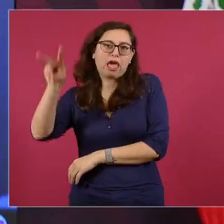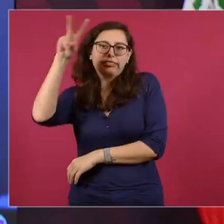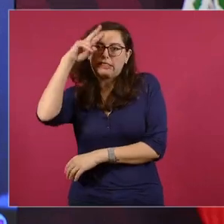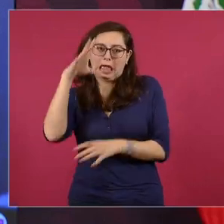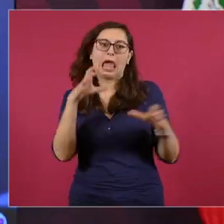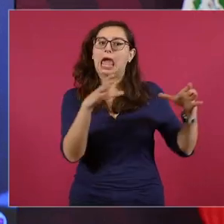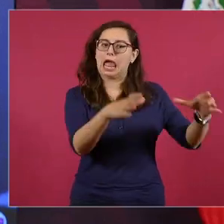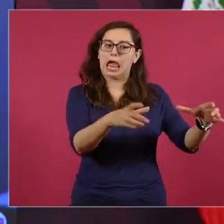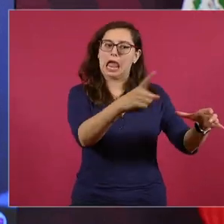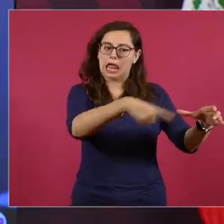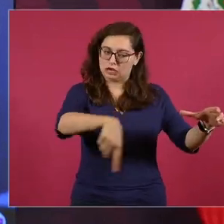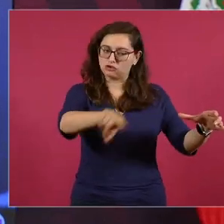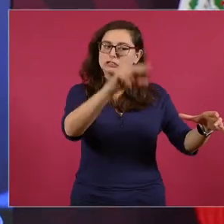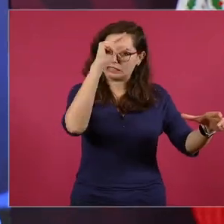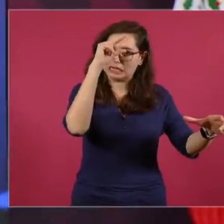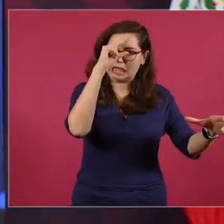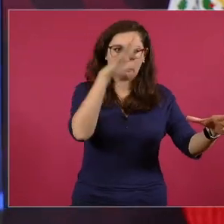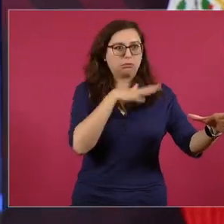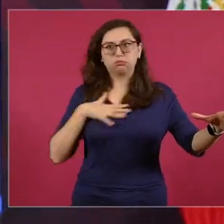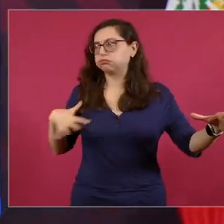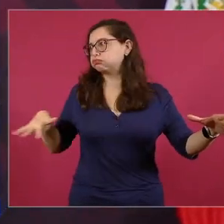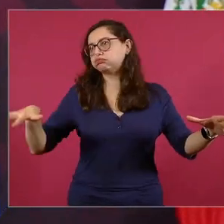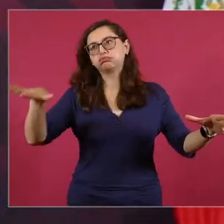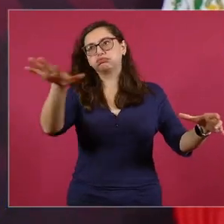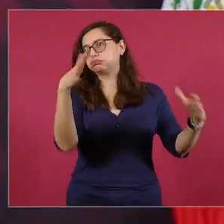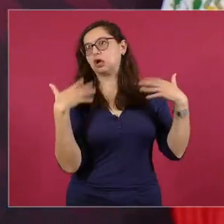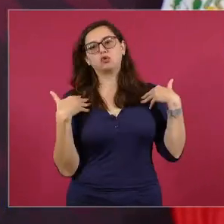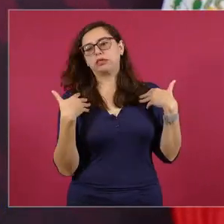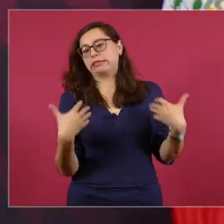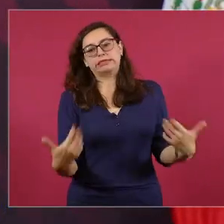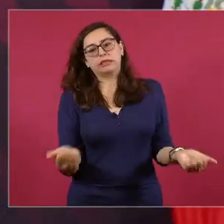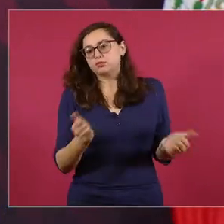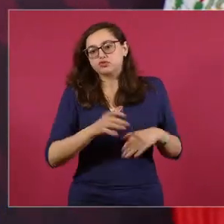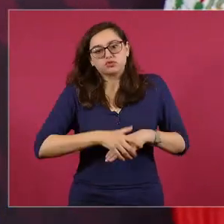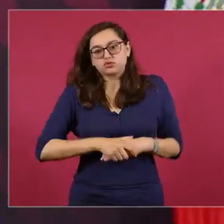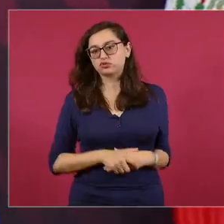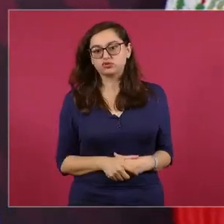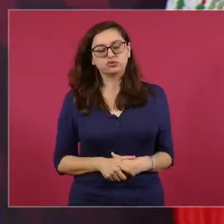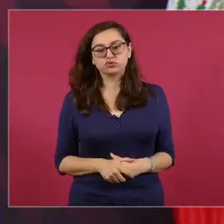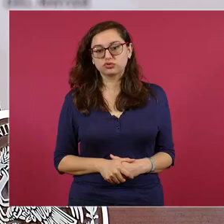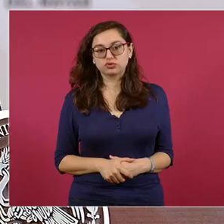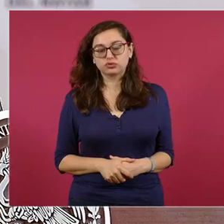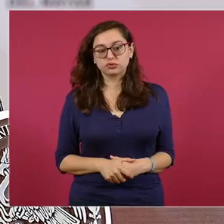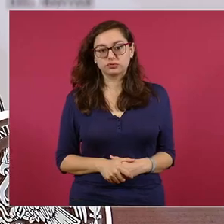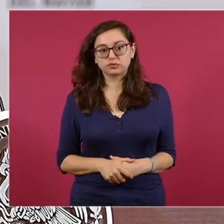no entendemos el hecho de que la población no entienda